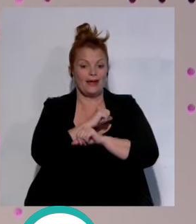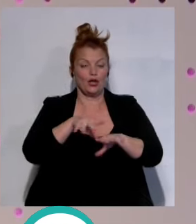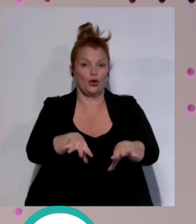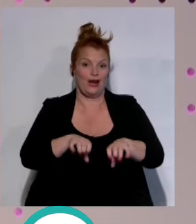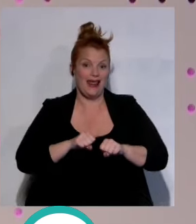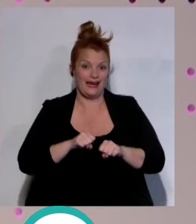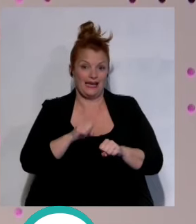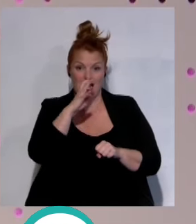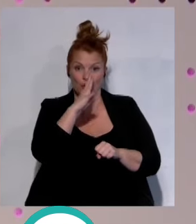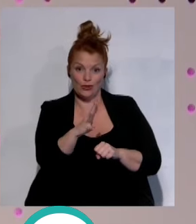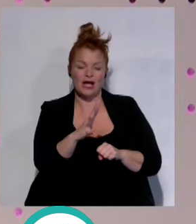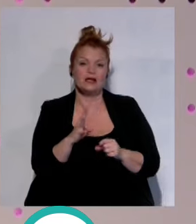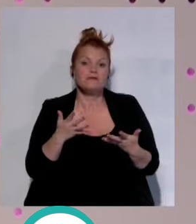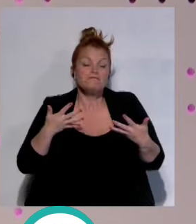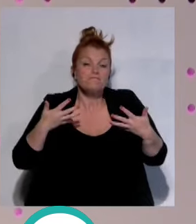el caso.